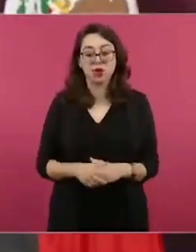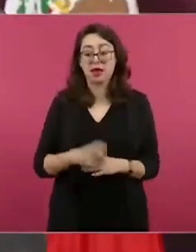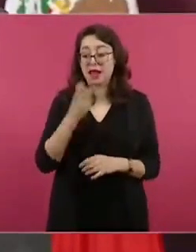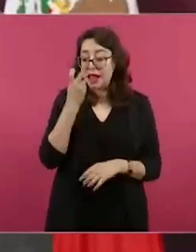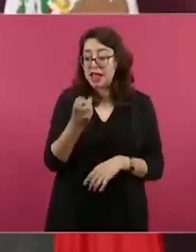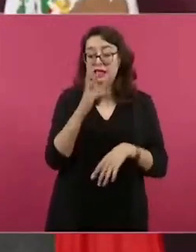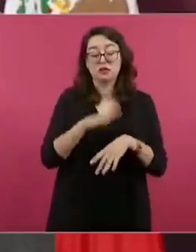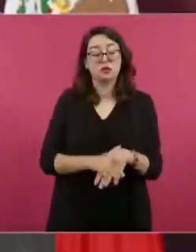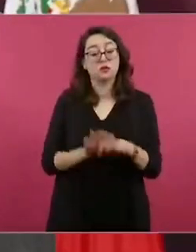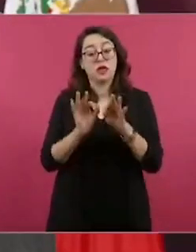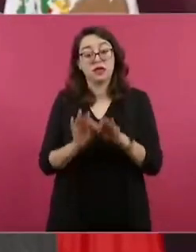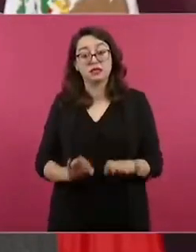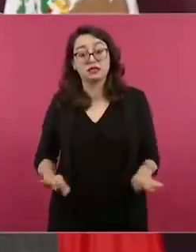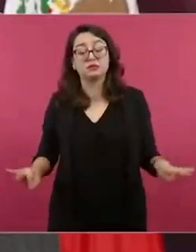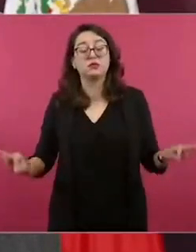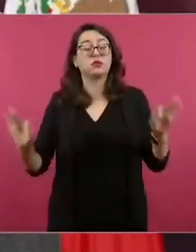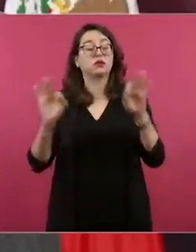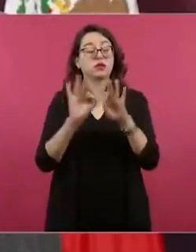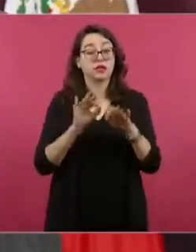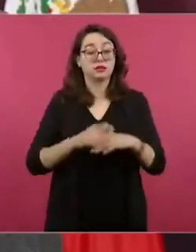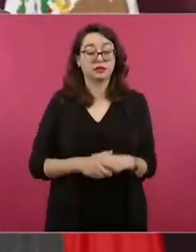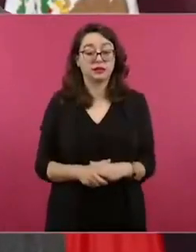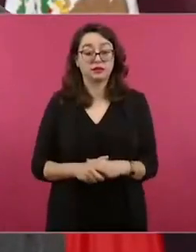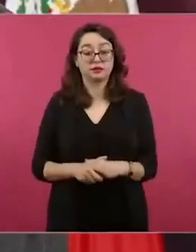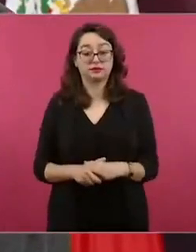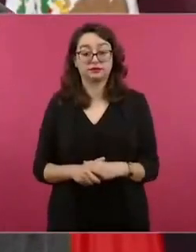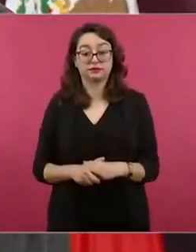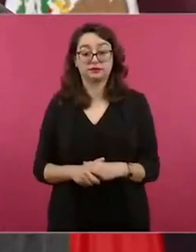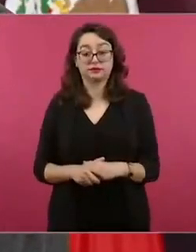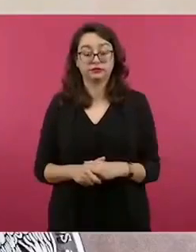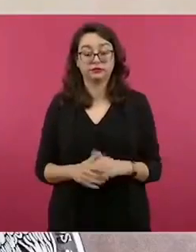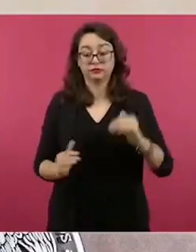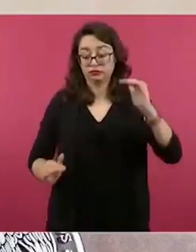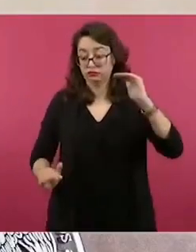económica y social.